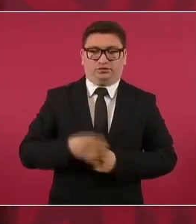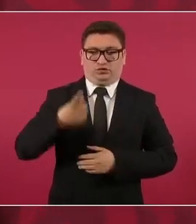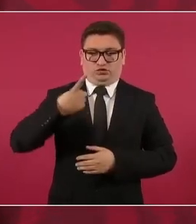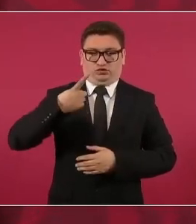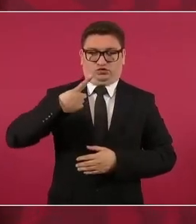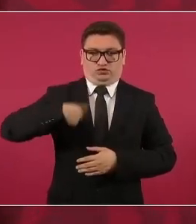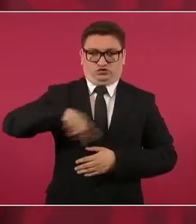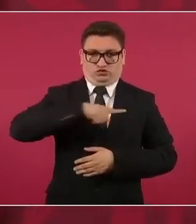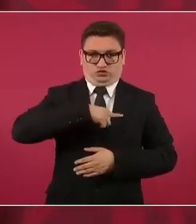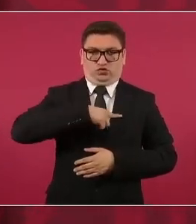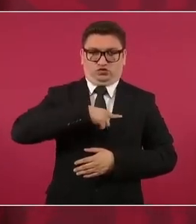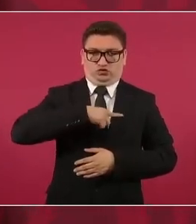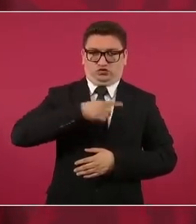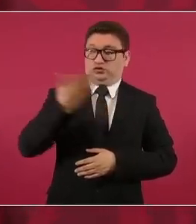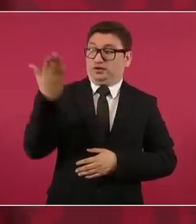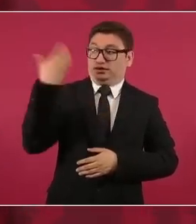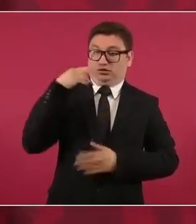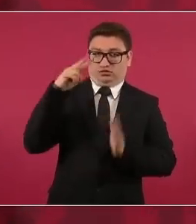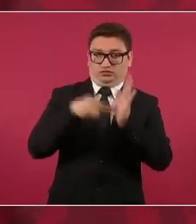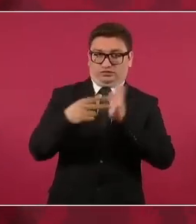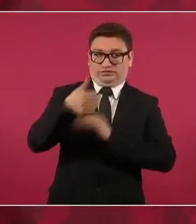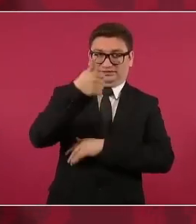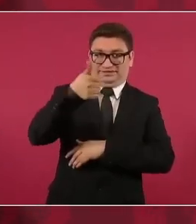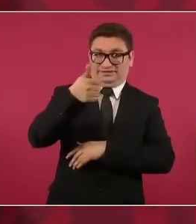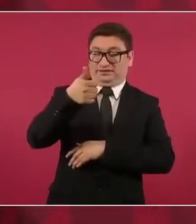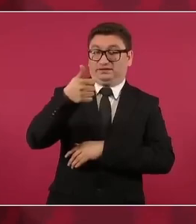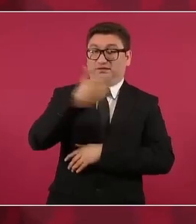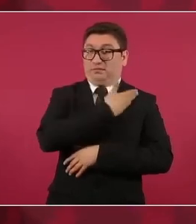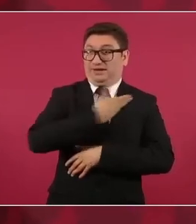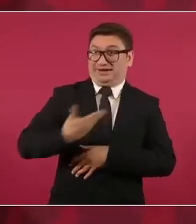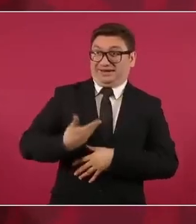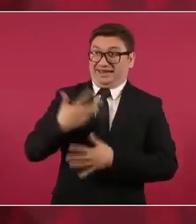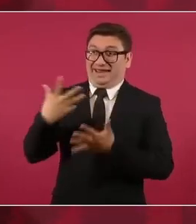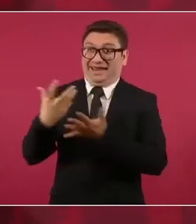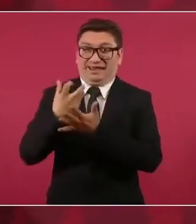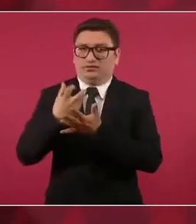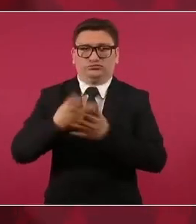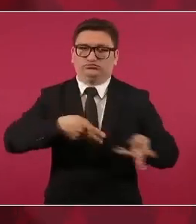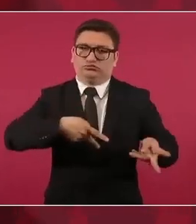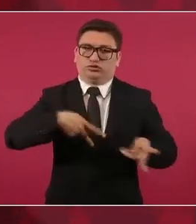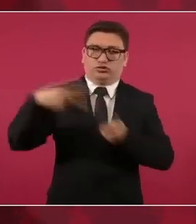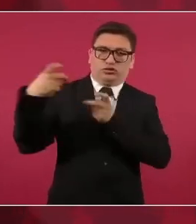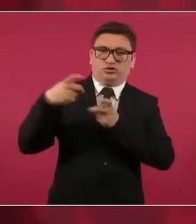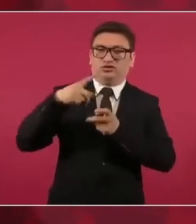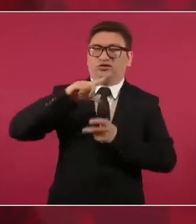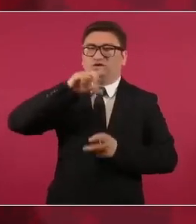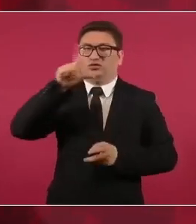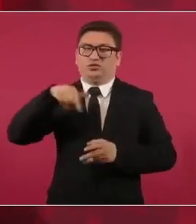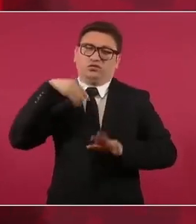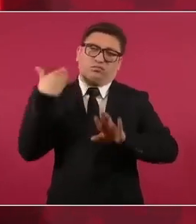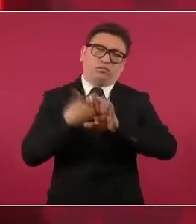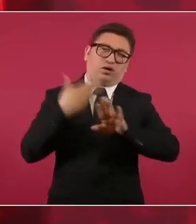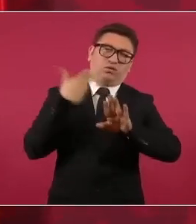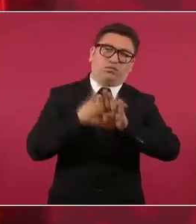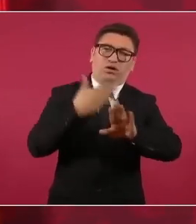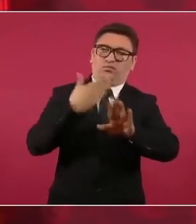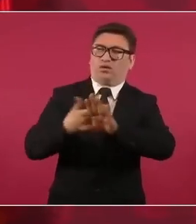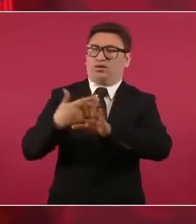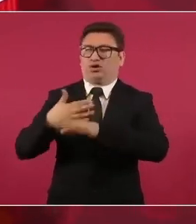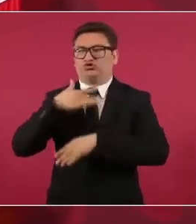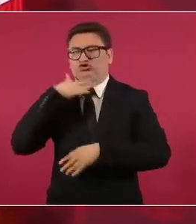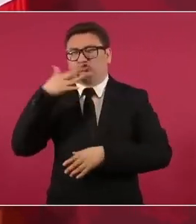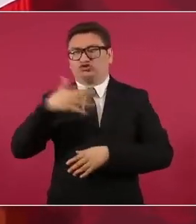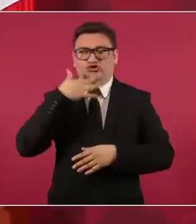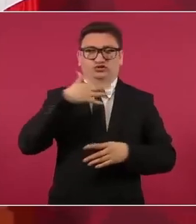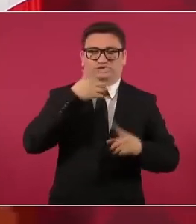Nosotros, después del 2006, que nos roban la presidencia y viene toda la guerra sucia en circunstancias totalmente distintas